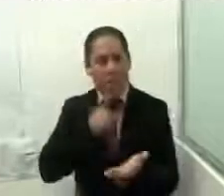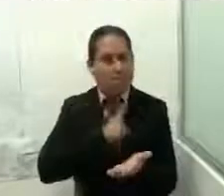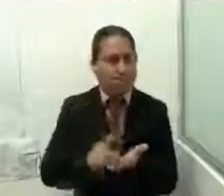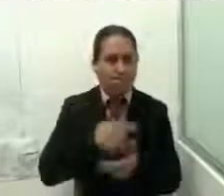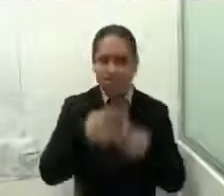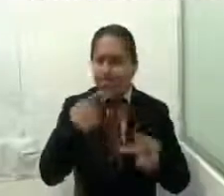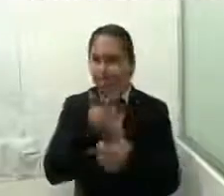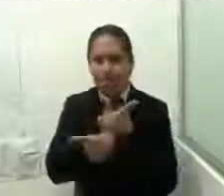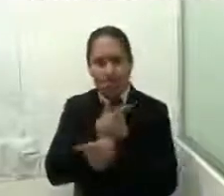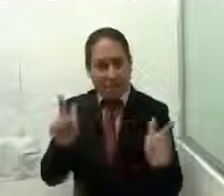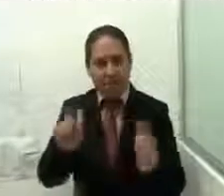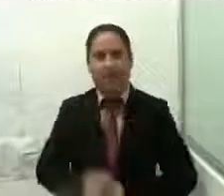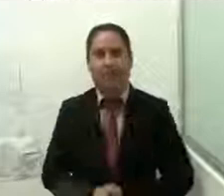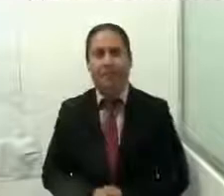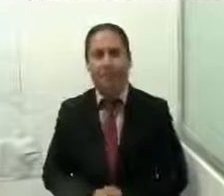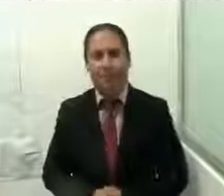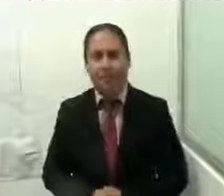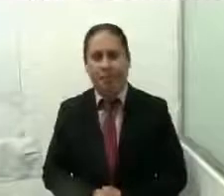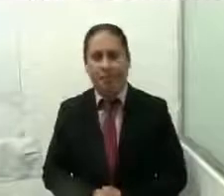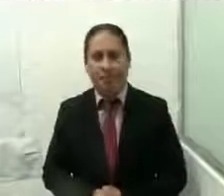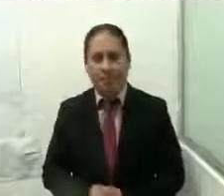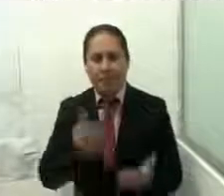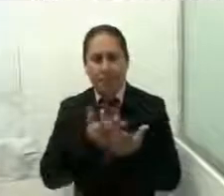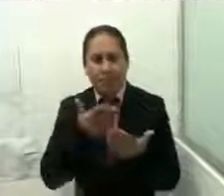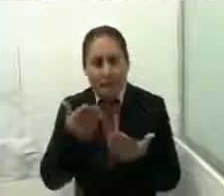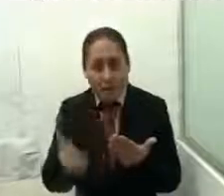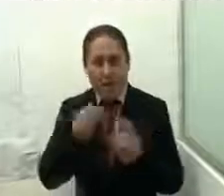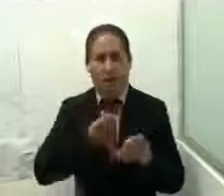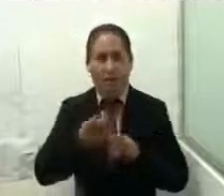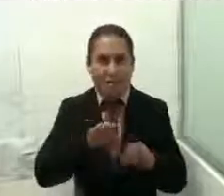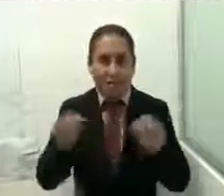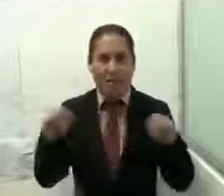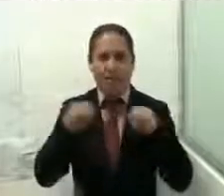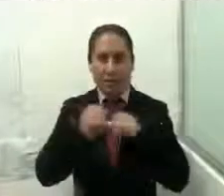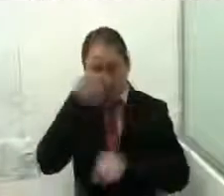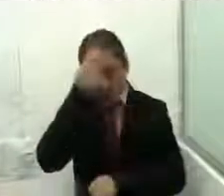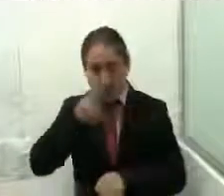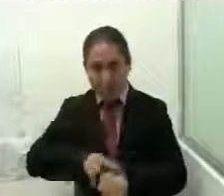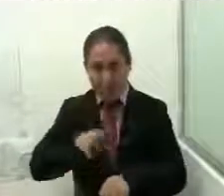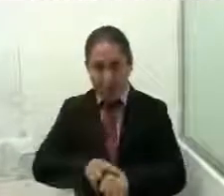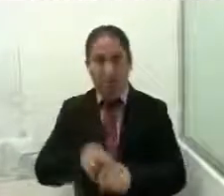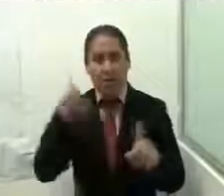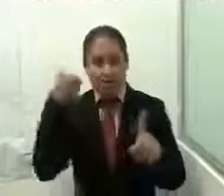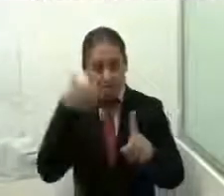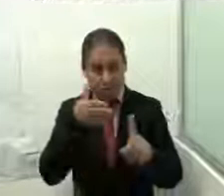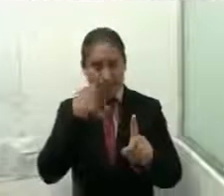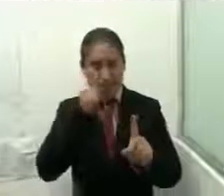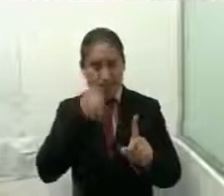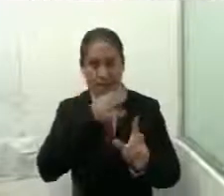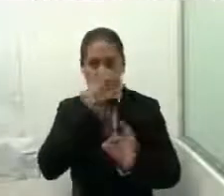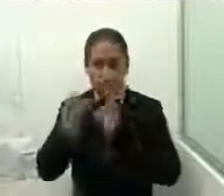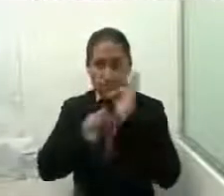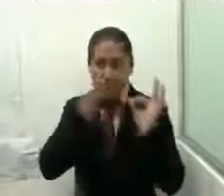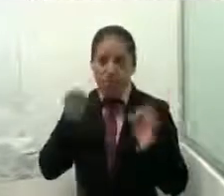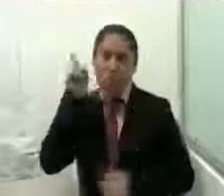libertades. Por lo tanto, nuestro trabajo institucional como Secretaría se fundamenta en la promoción del empoderamiento de las